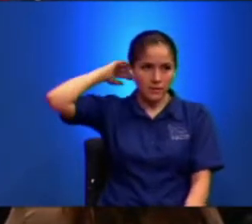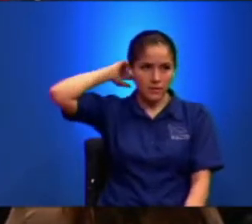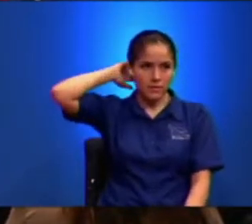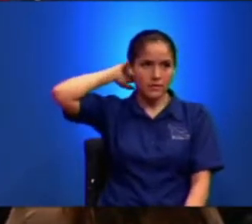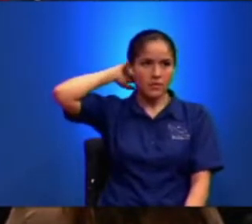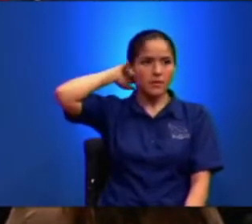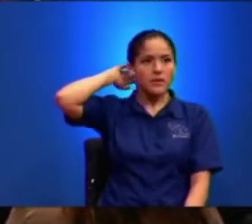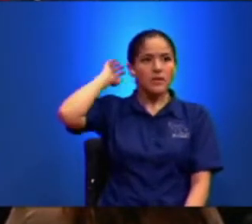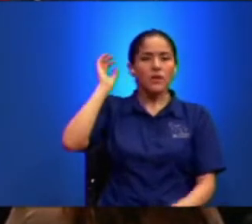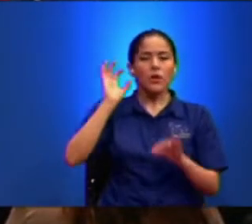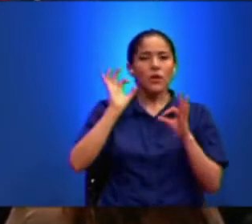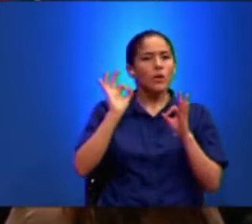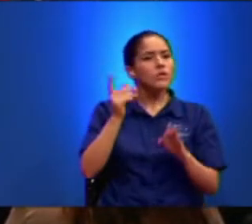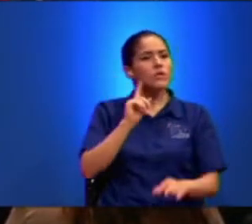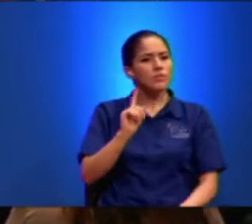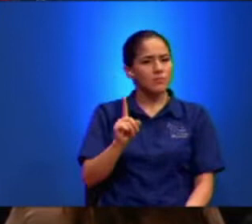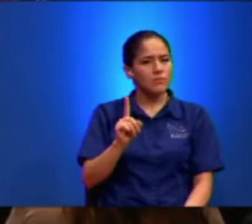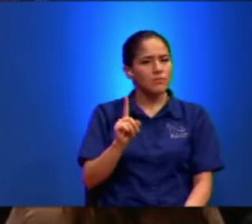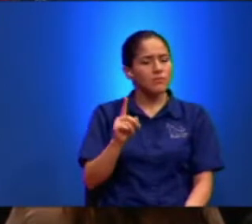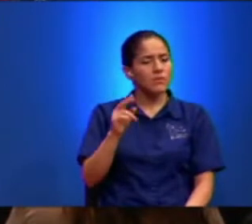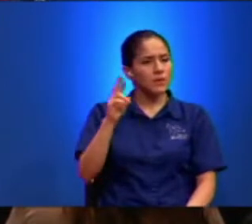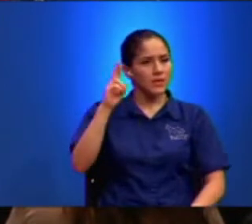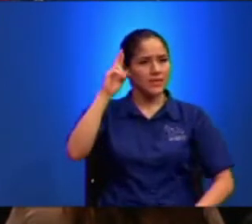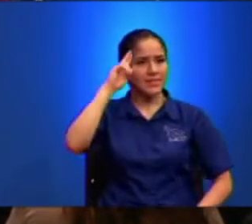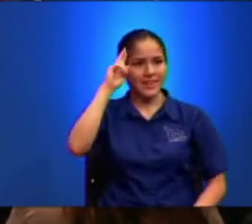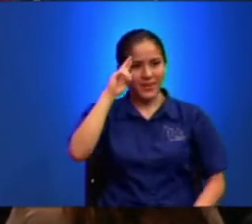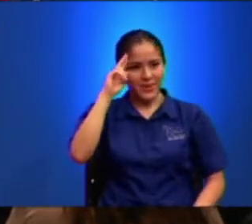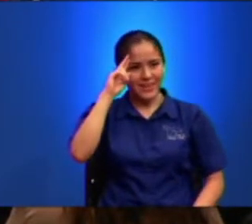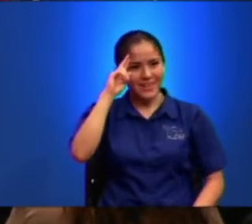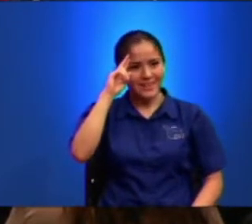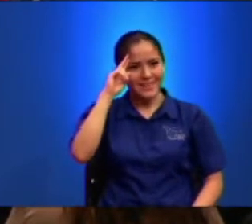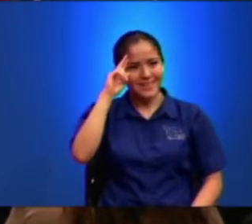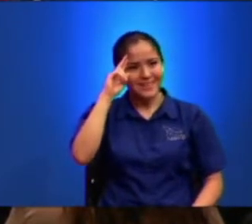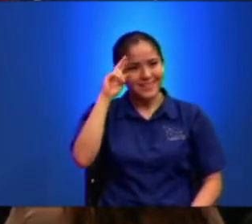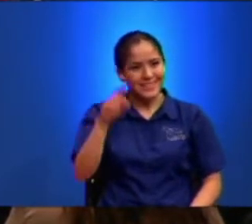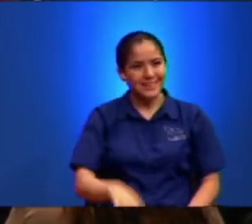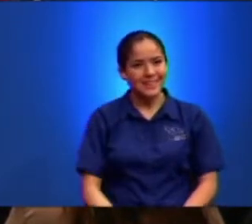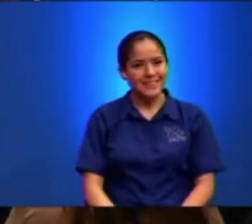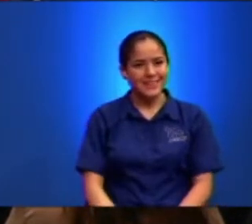O No No Se Acuerdan Si Para eso Les Puse Que Los Leyeran Todos